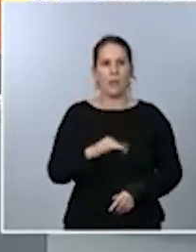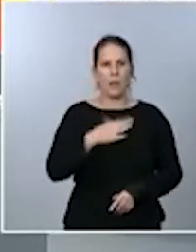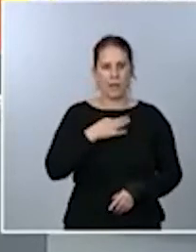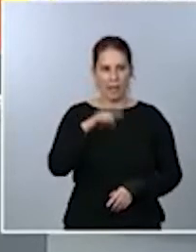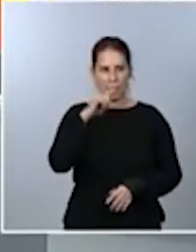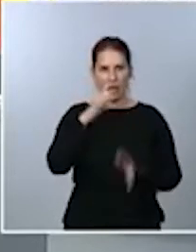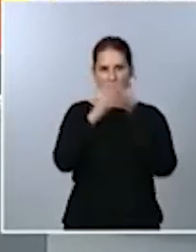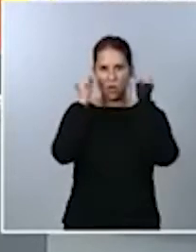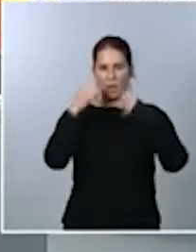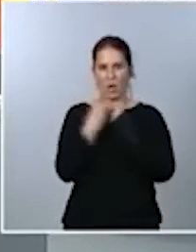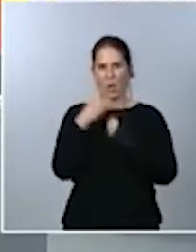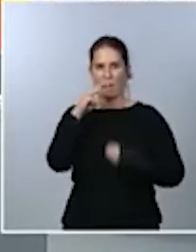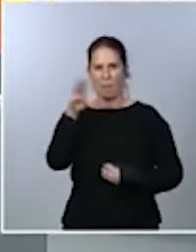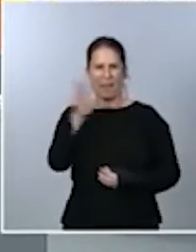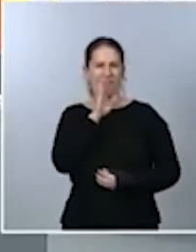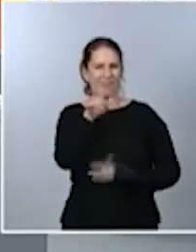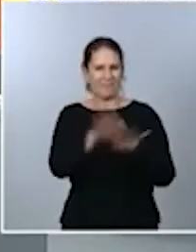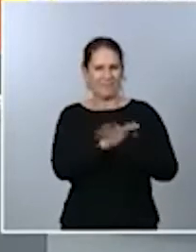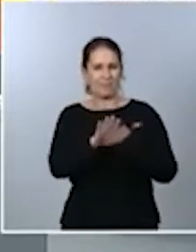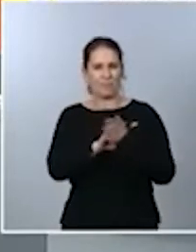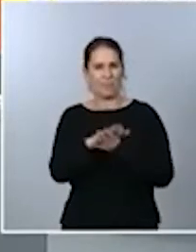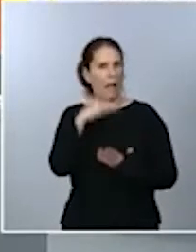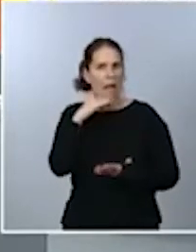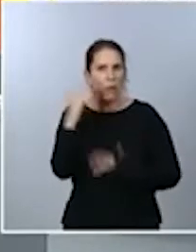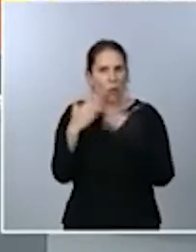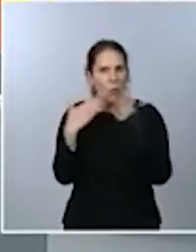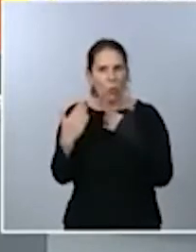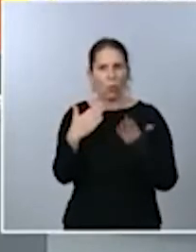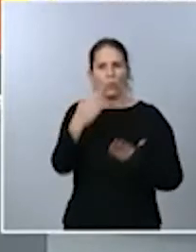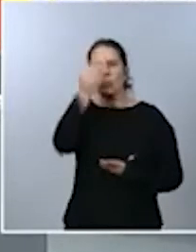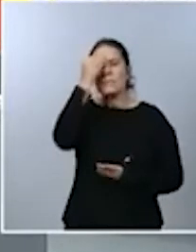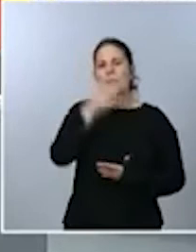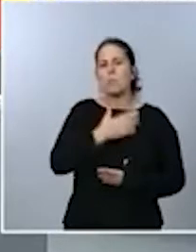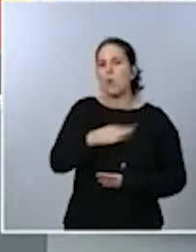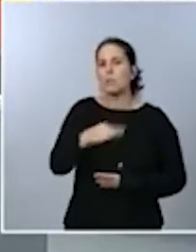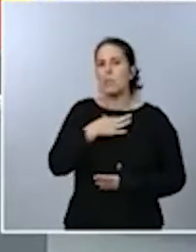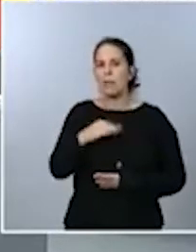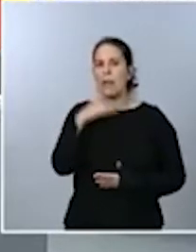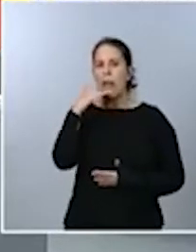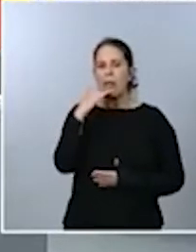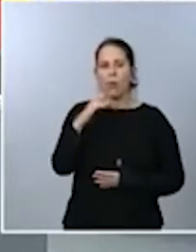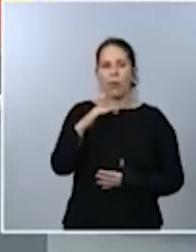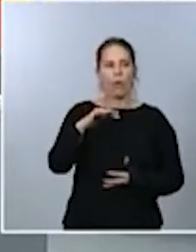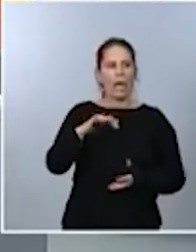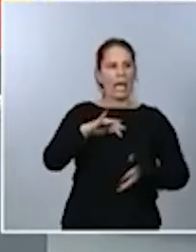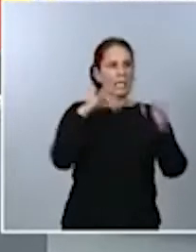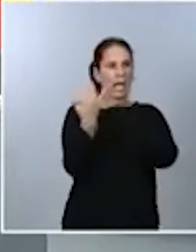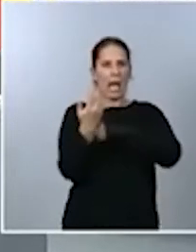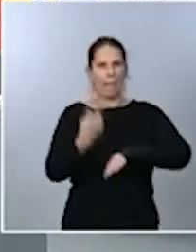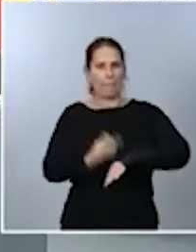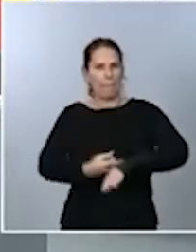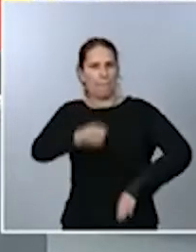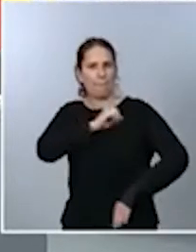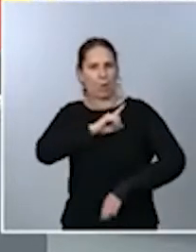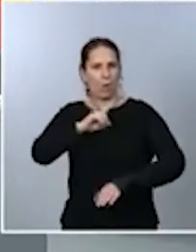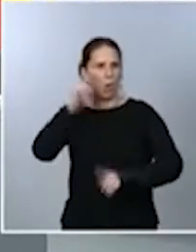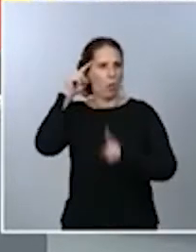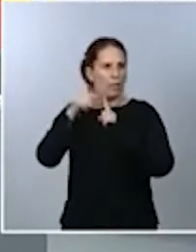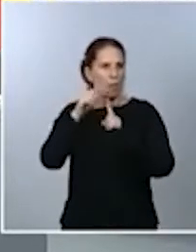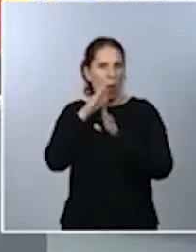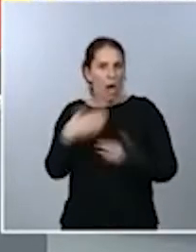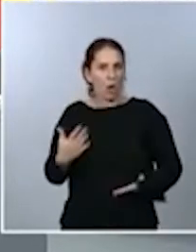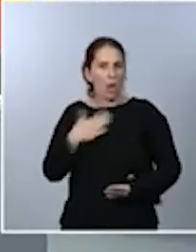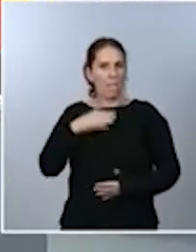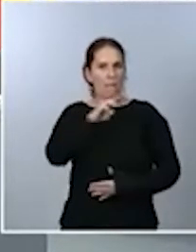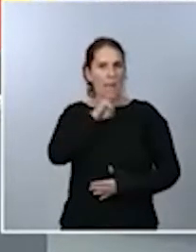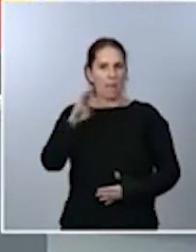¿Han tenido algún tipo de conversación? ¿Creen que es posible que hubiera un cambio tan radical como para que ahora el PP apoyara un